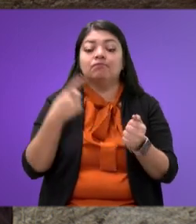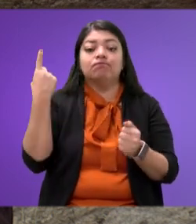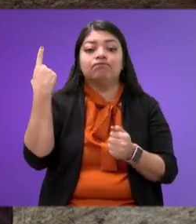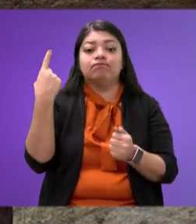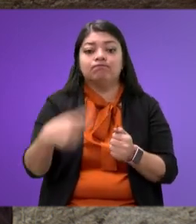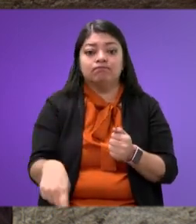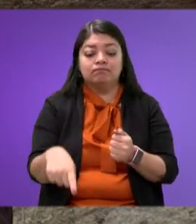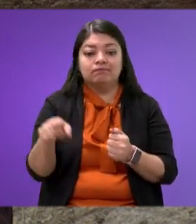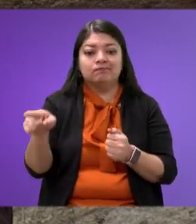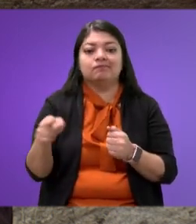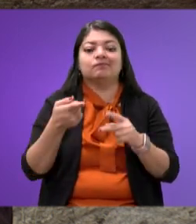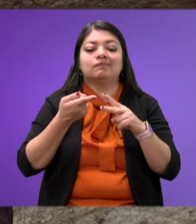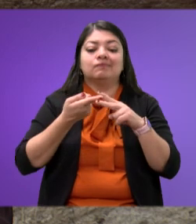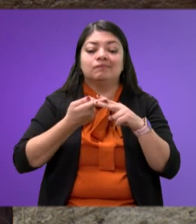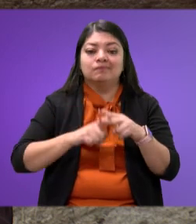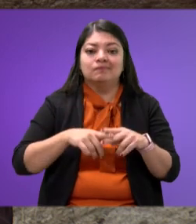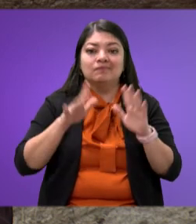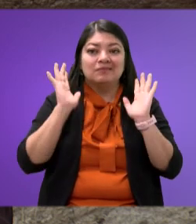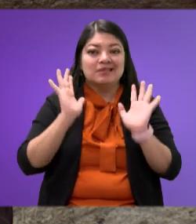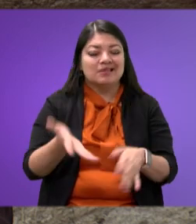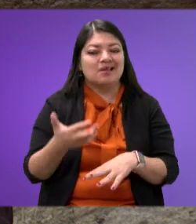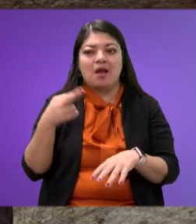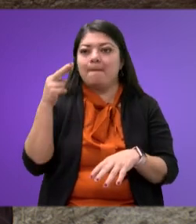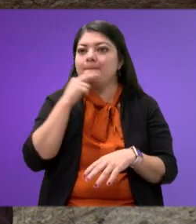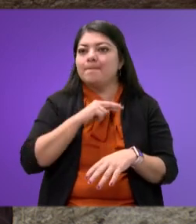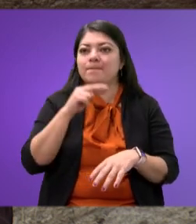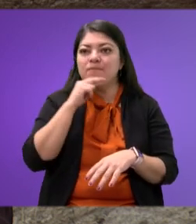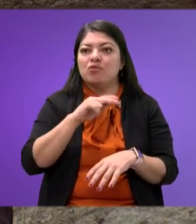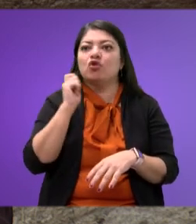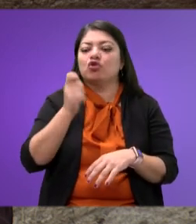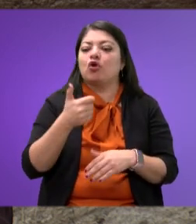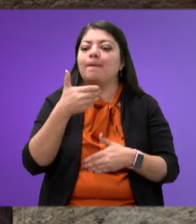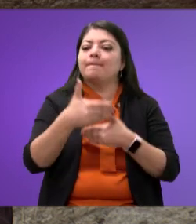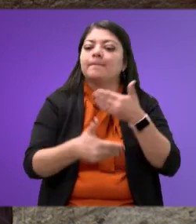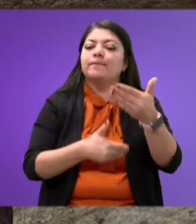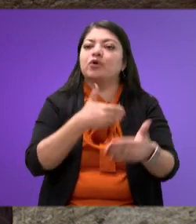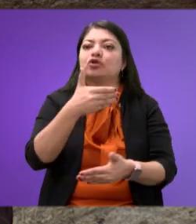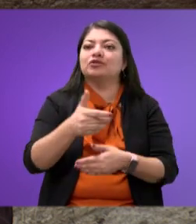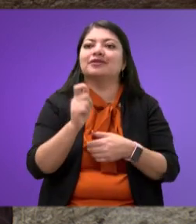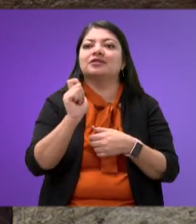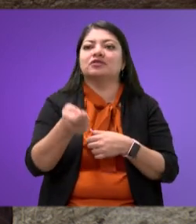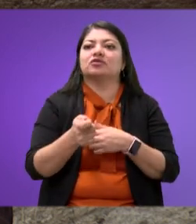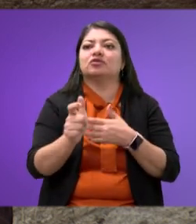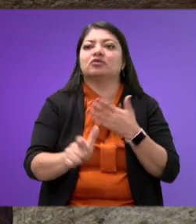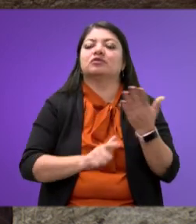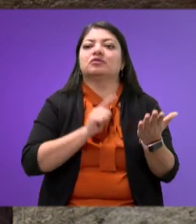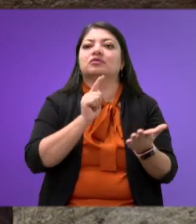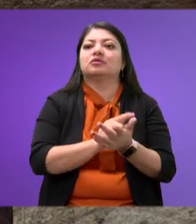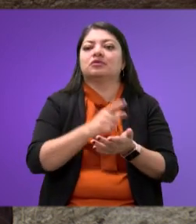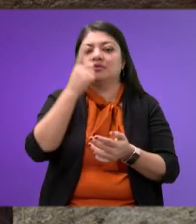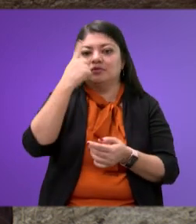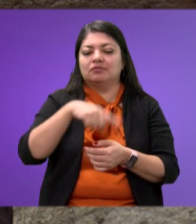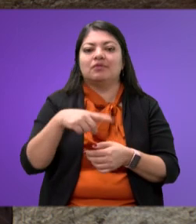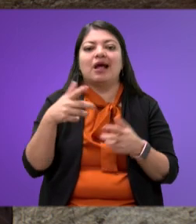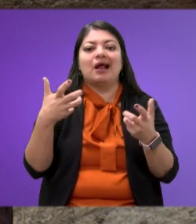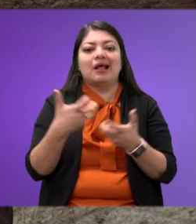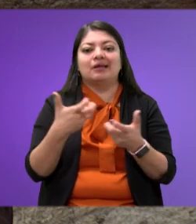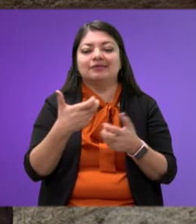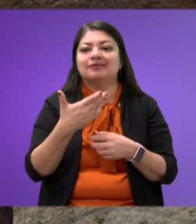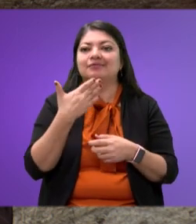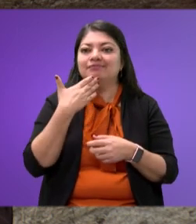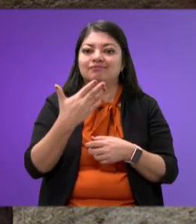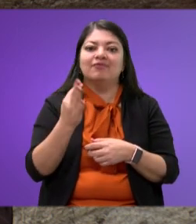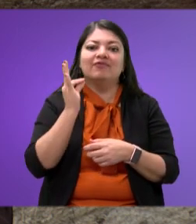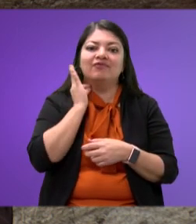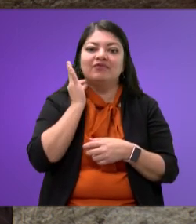iniciar de manera prioritaria el proceso legislativo para crear una fiscalía